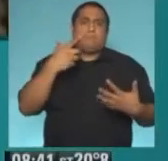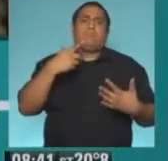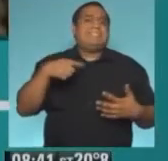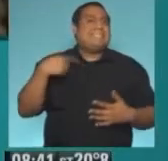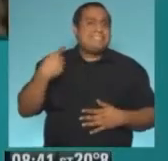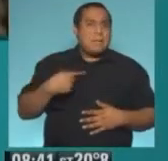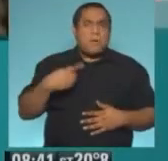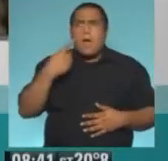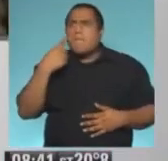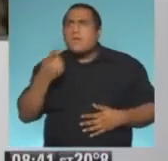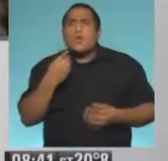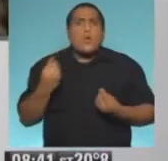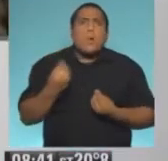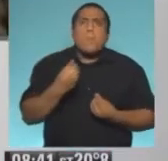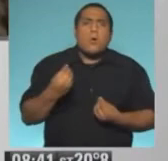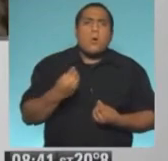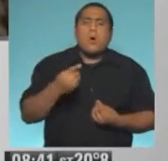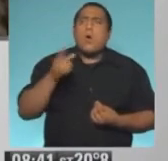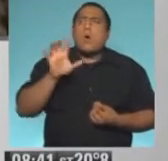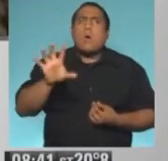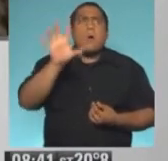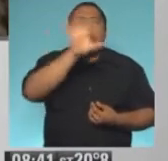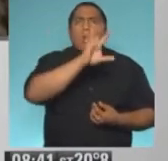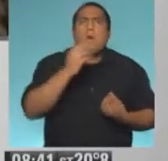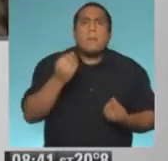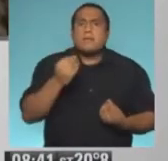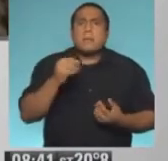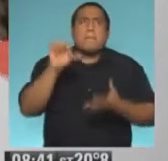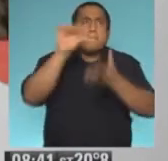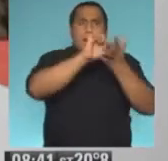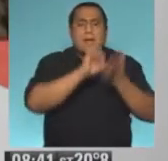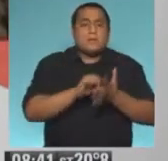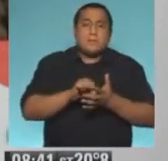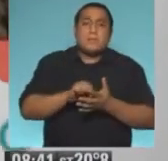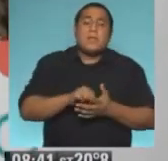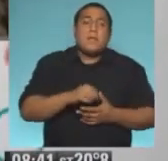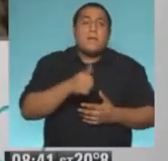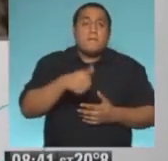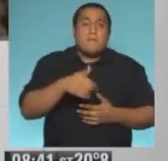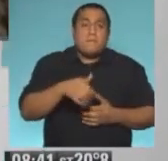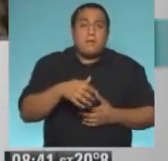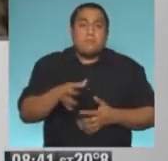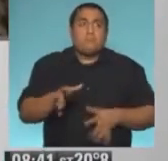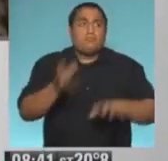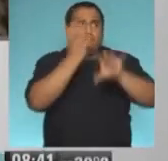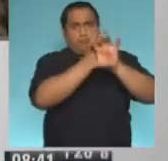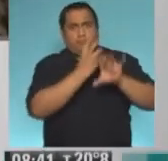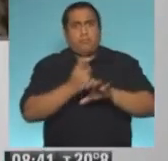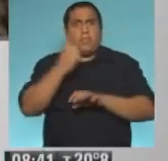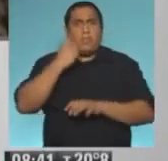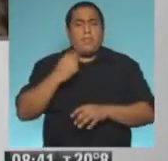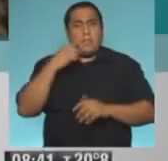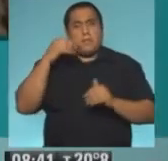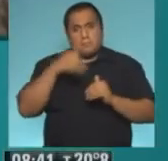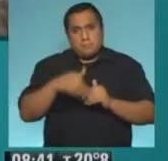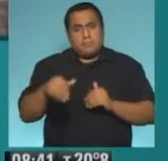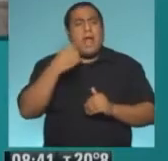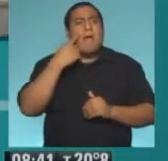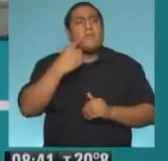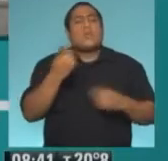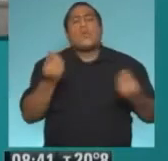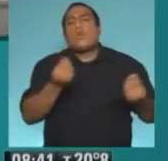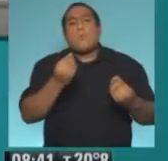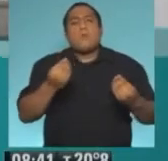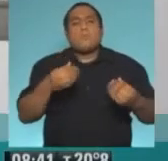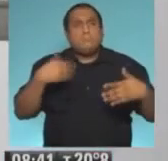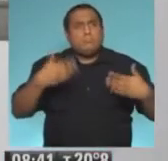tiempo estamos viendo qué pasa en distintas partes del mundo, que nos contactemos pronto, quizás en los próximos días, para ver cómo se avanza con esto.